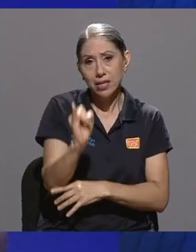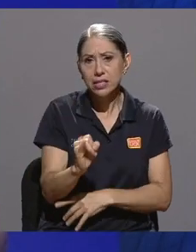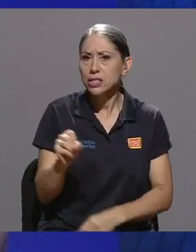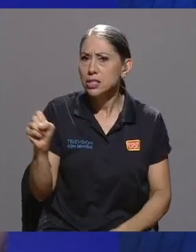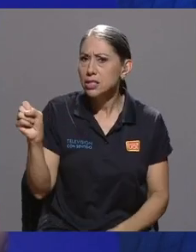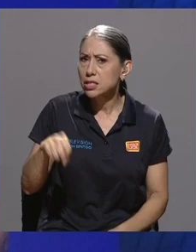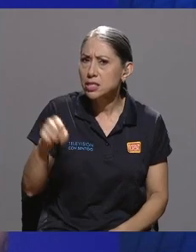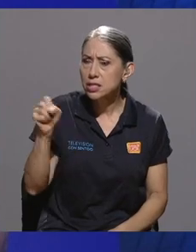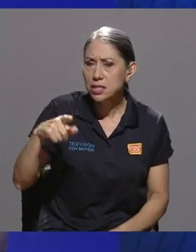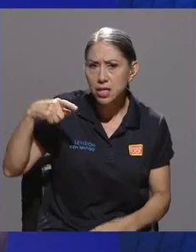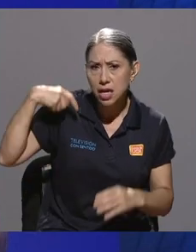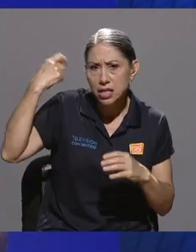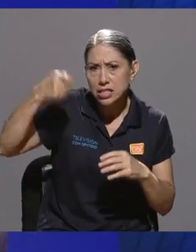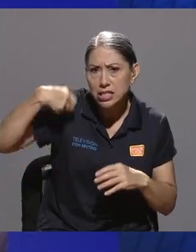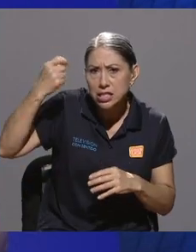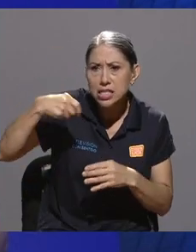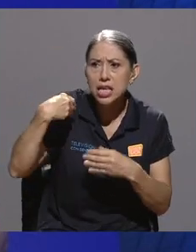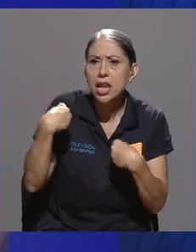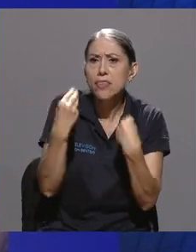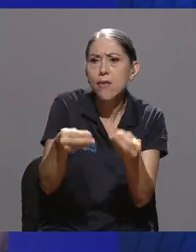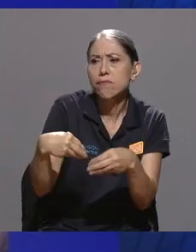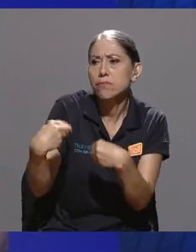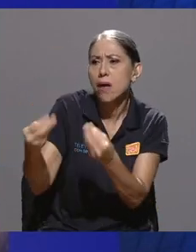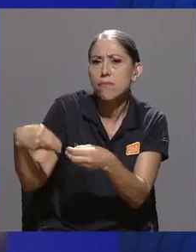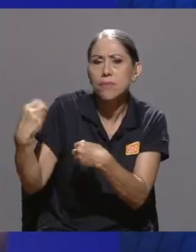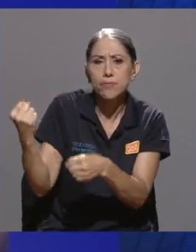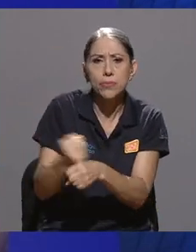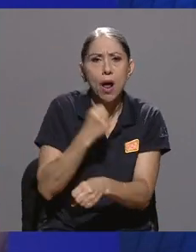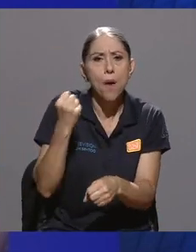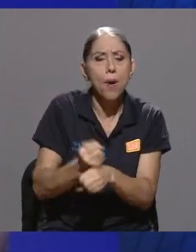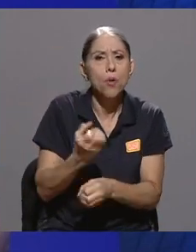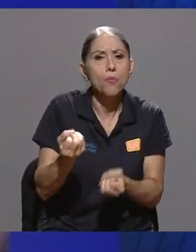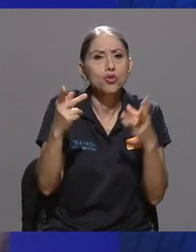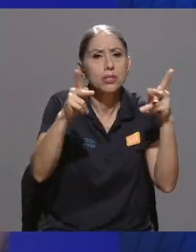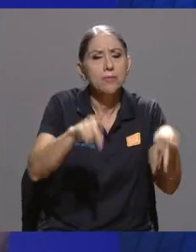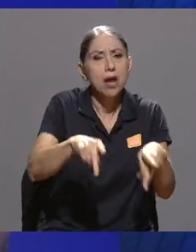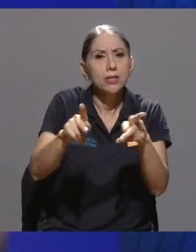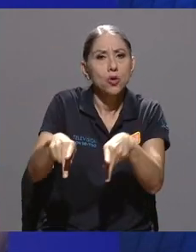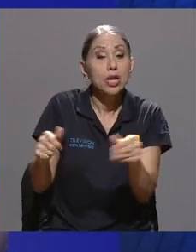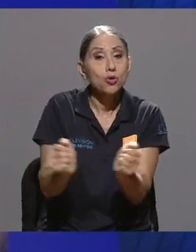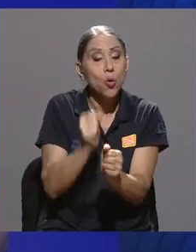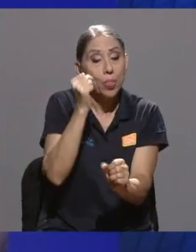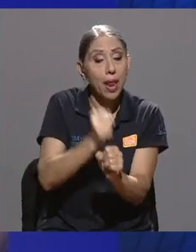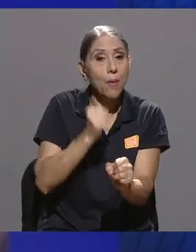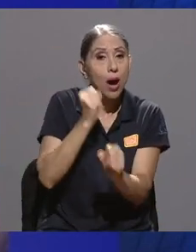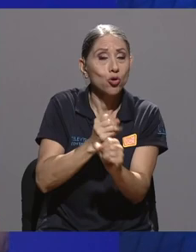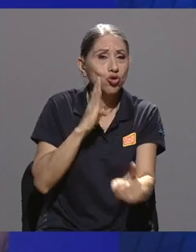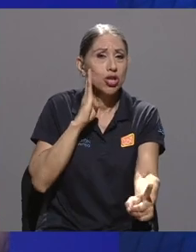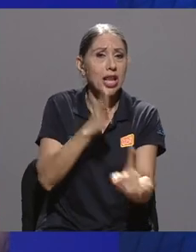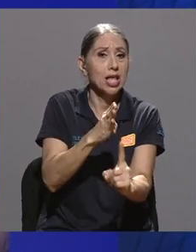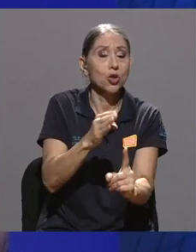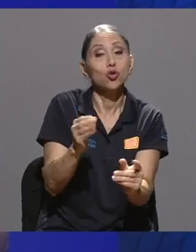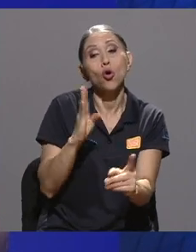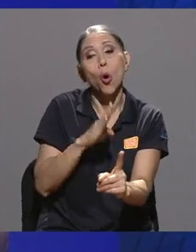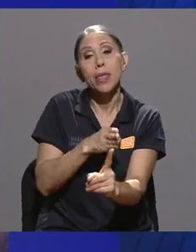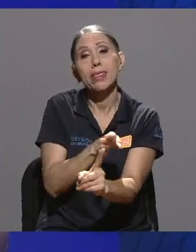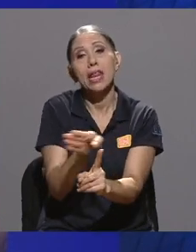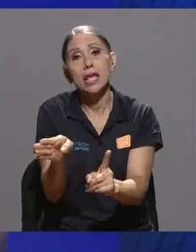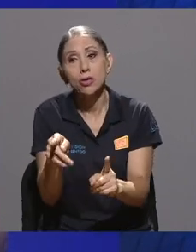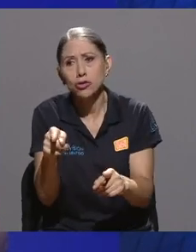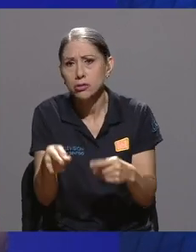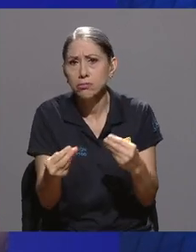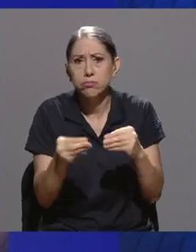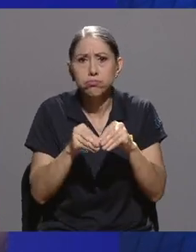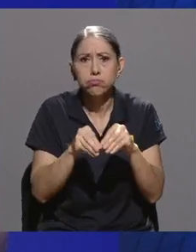produce el cine es demasiado, o sea, el encadenamiento productivo con trabajos directos e indirectos es muchísimo y sobre todo el